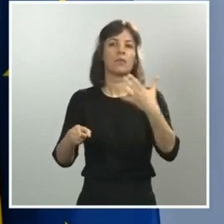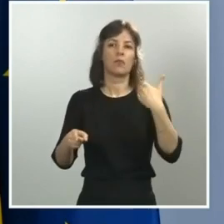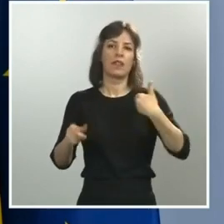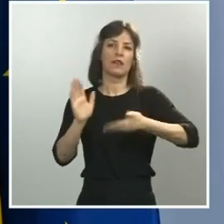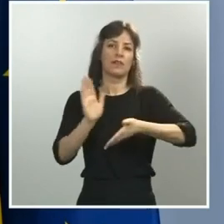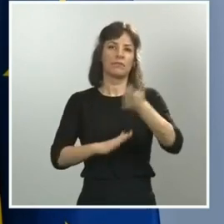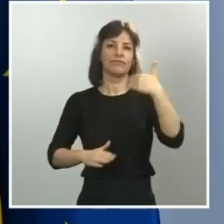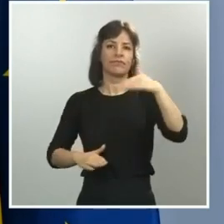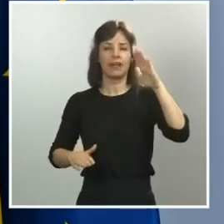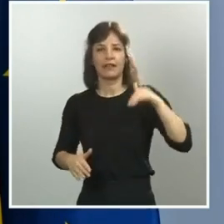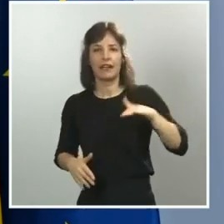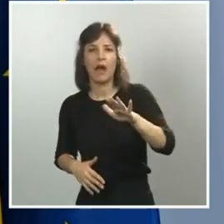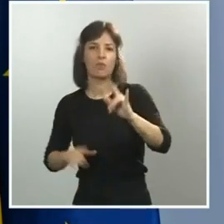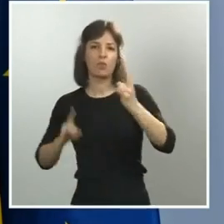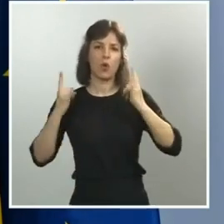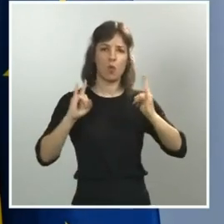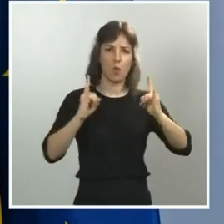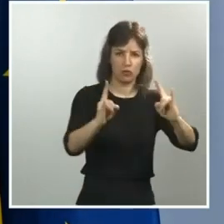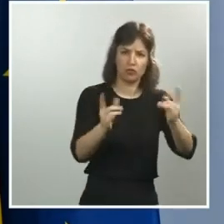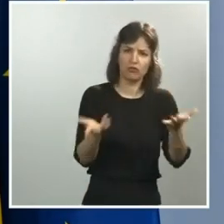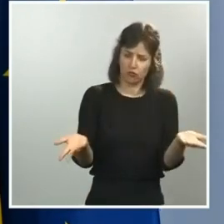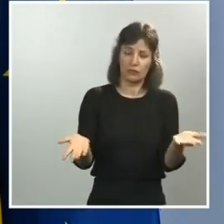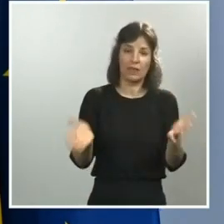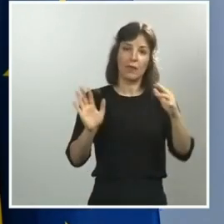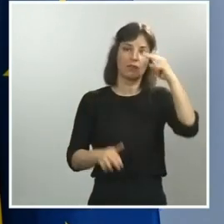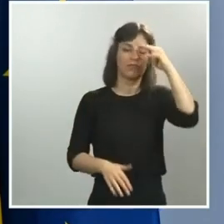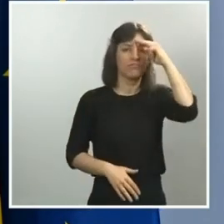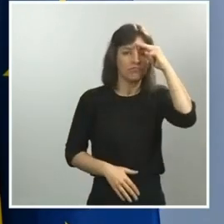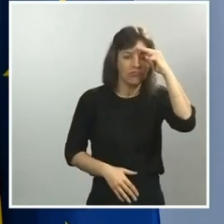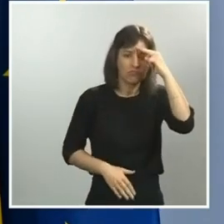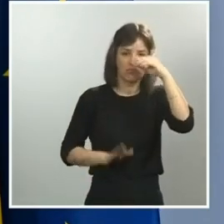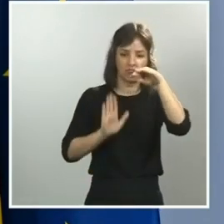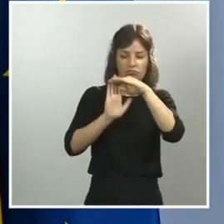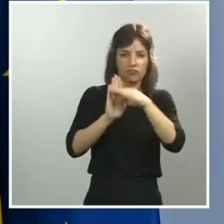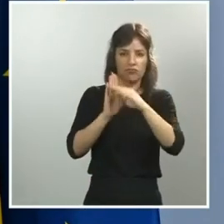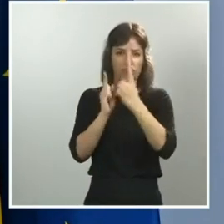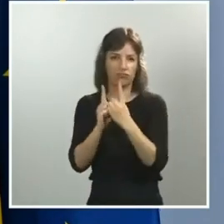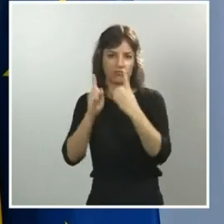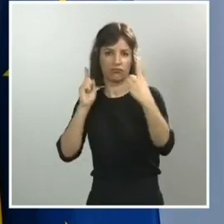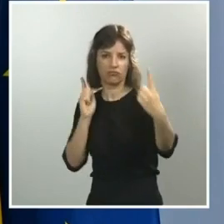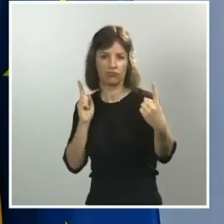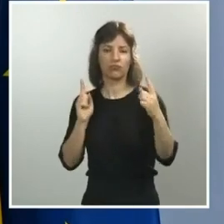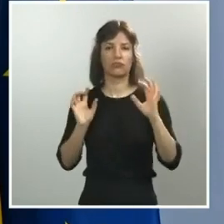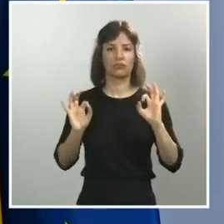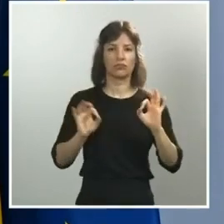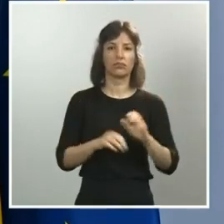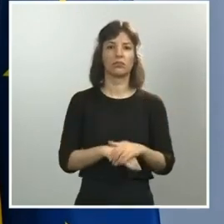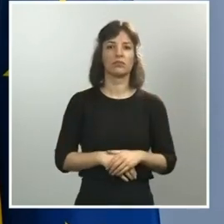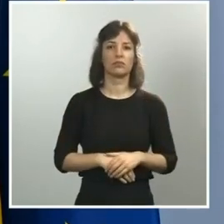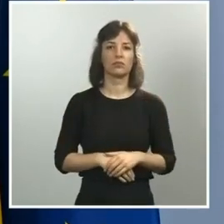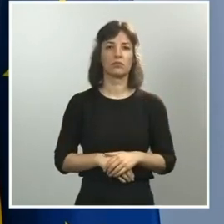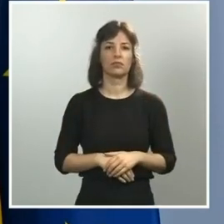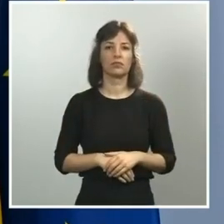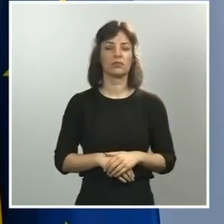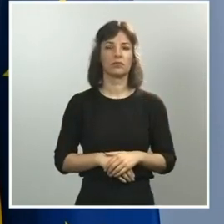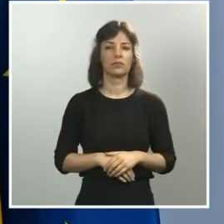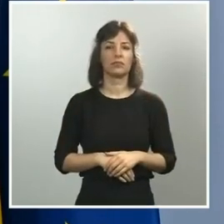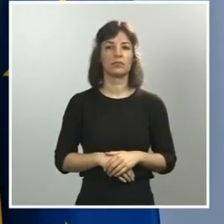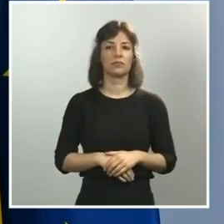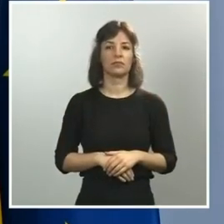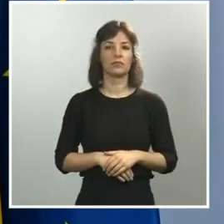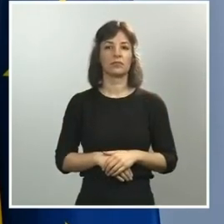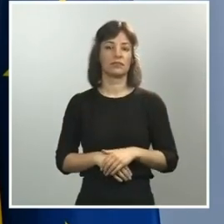o por el bosque, respetando siempre, por supuesto, las medidas de distanciamiento social. No podrán salir del hogar niños, niñas o